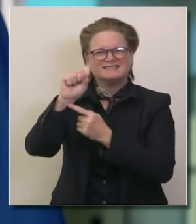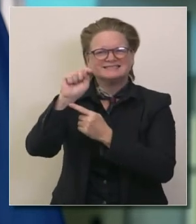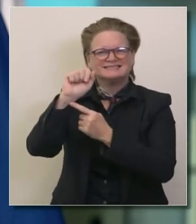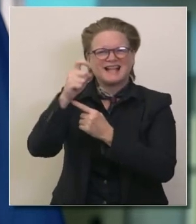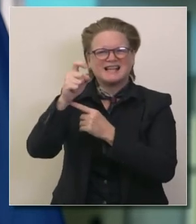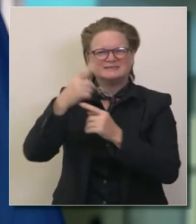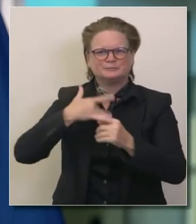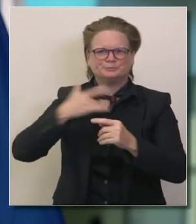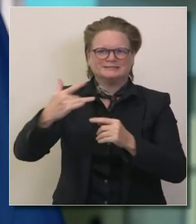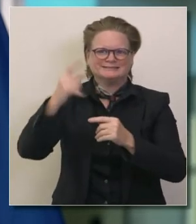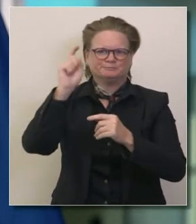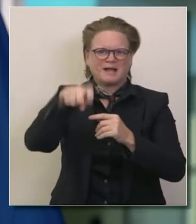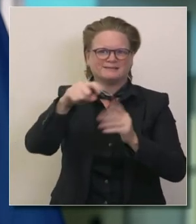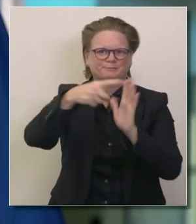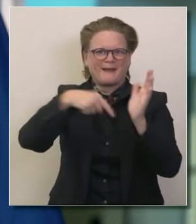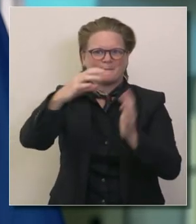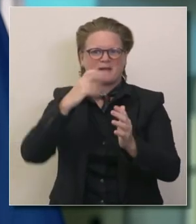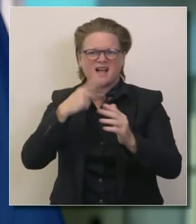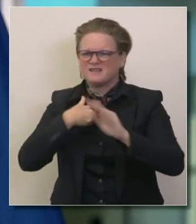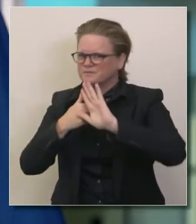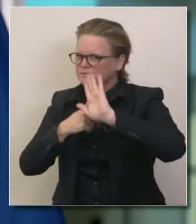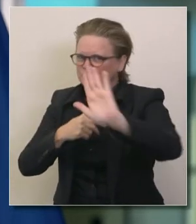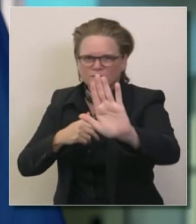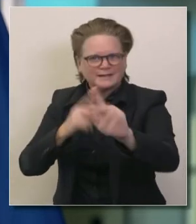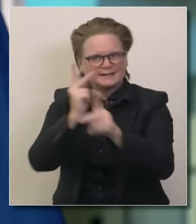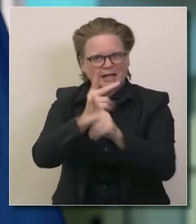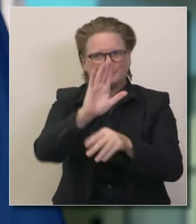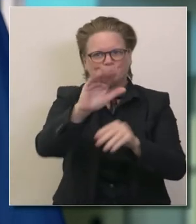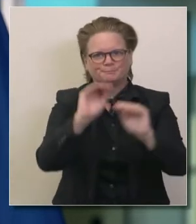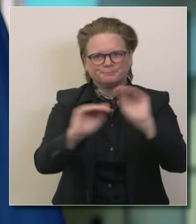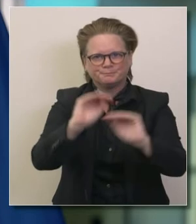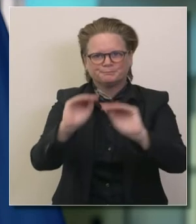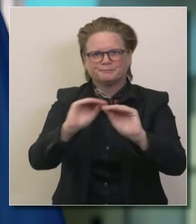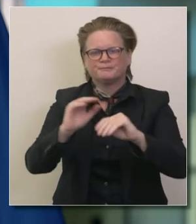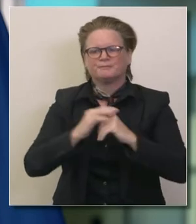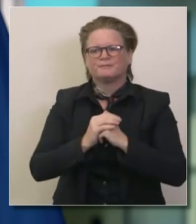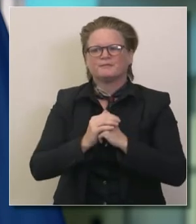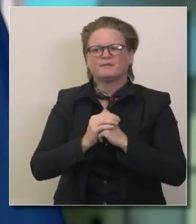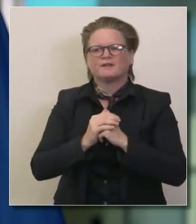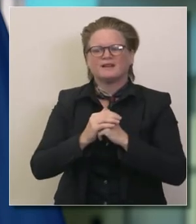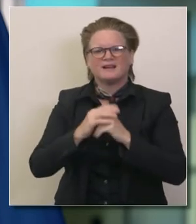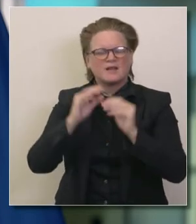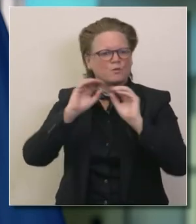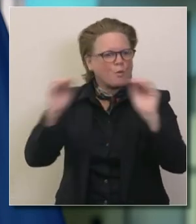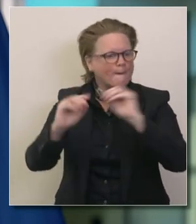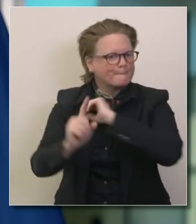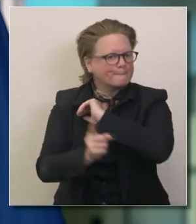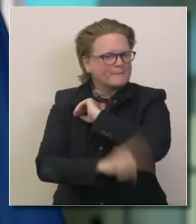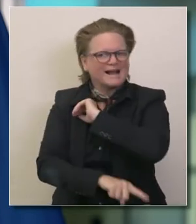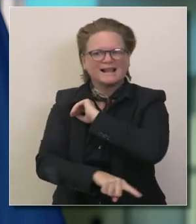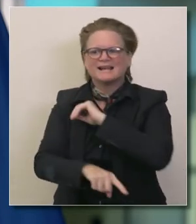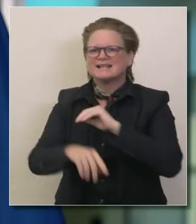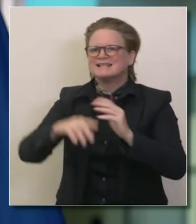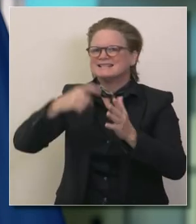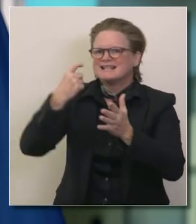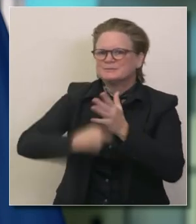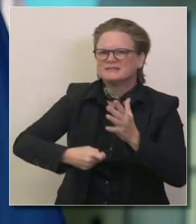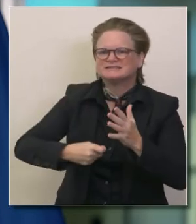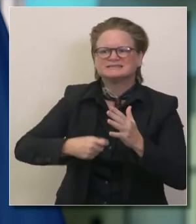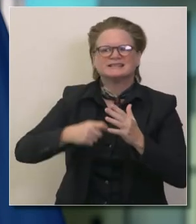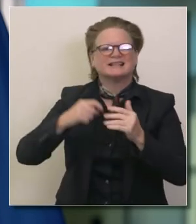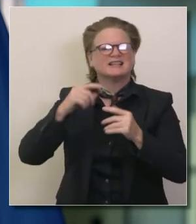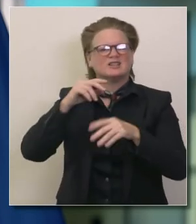gente tenga que tenga impuestos del pasado que tenga 90 días adicionales sin sanción sin